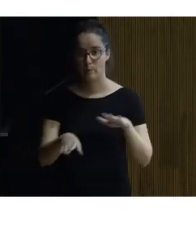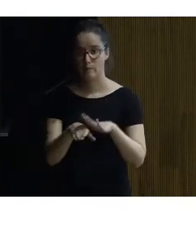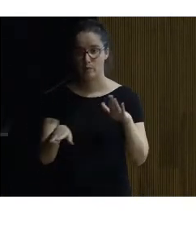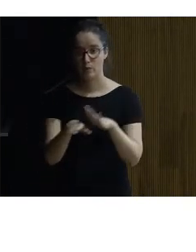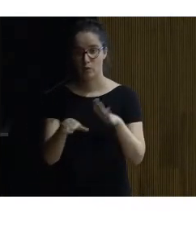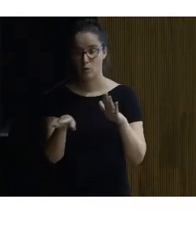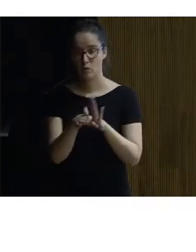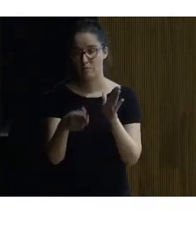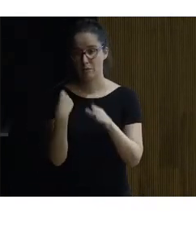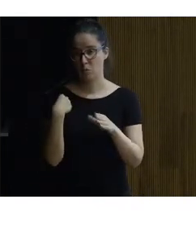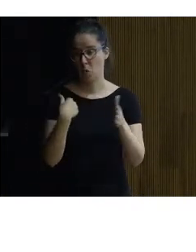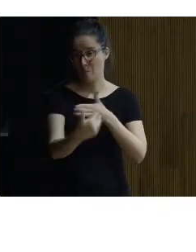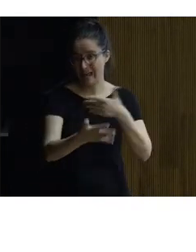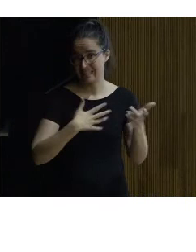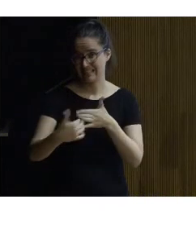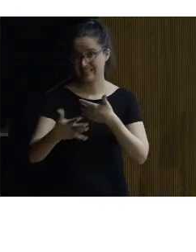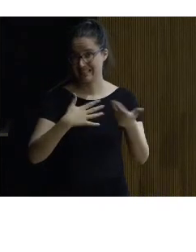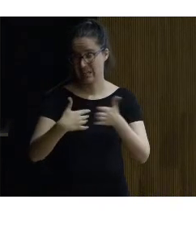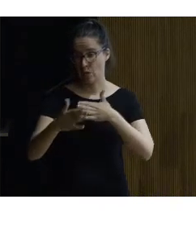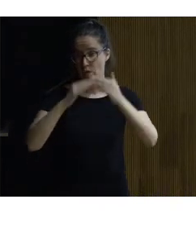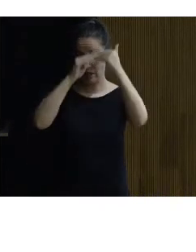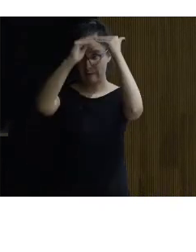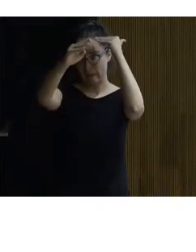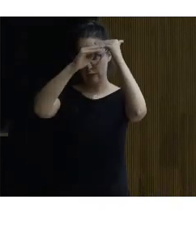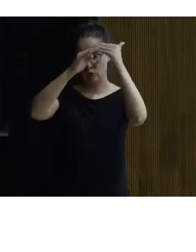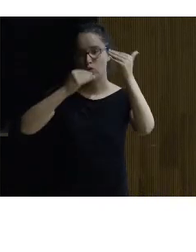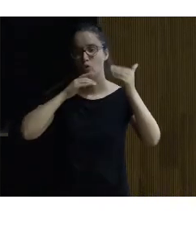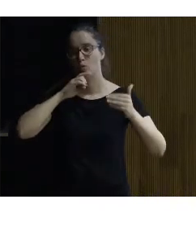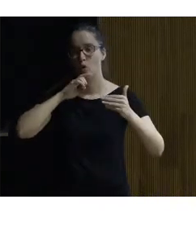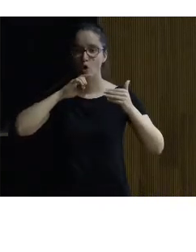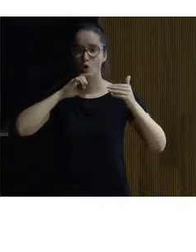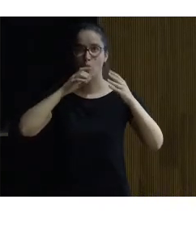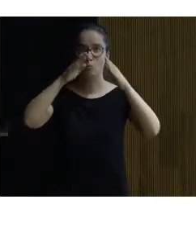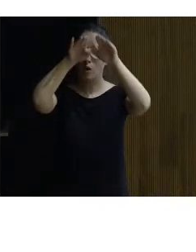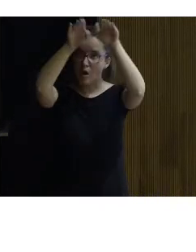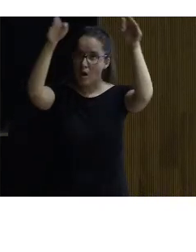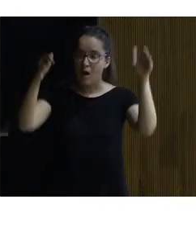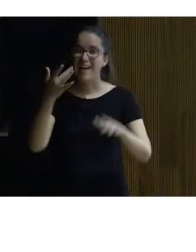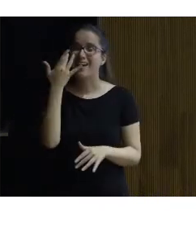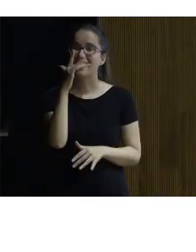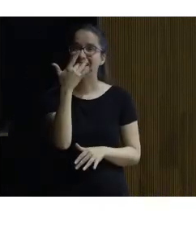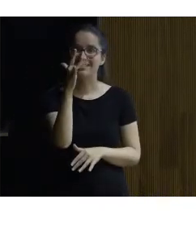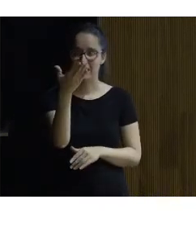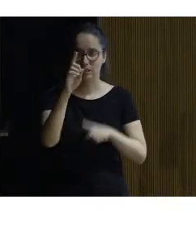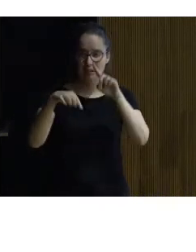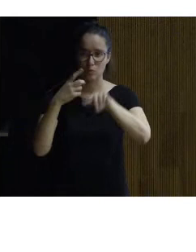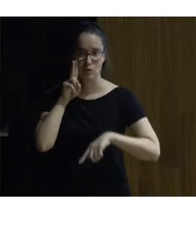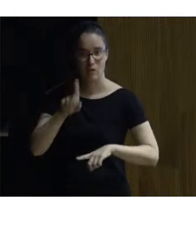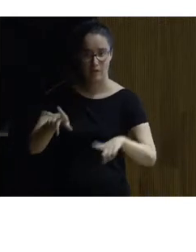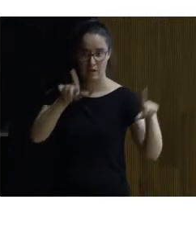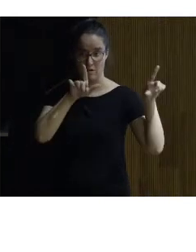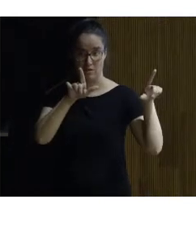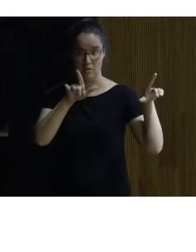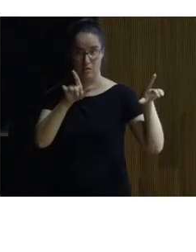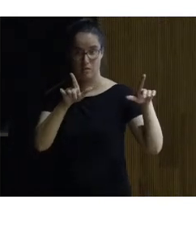artesanado que hay en el techo pues lo que se hizo es como una especie de cubo de cristal creo que ahora lo verán si estaba bien esto en el